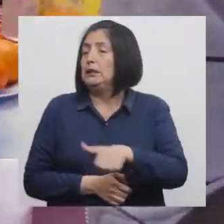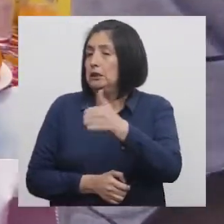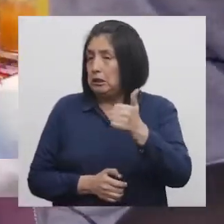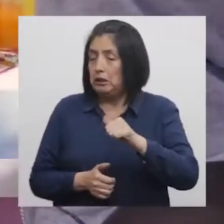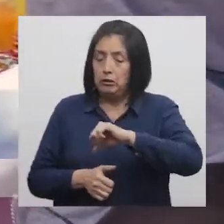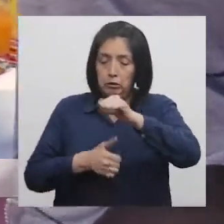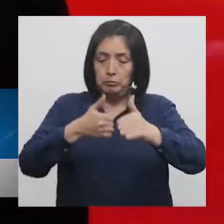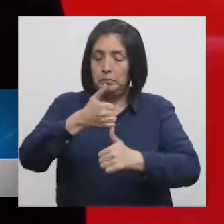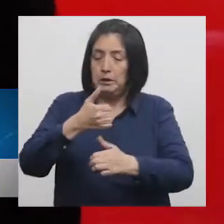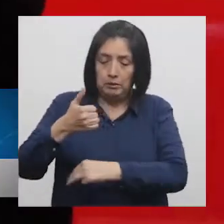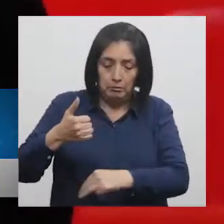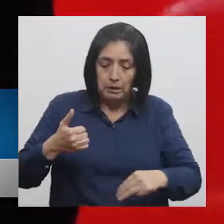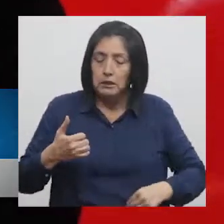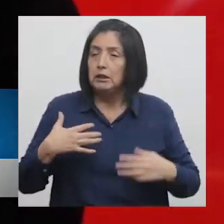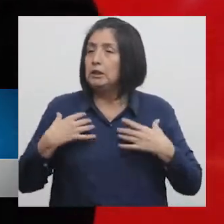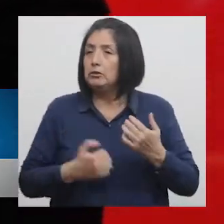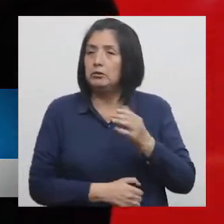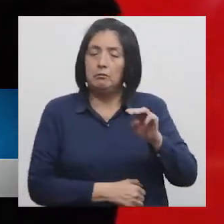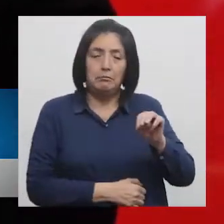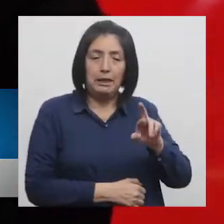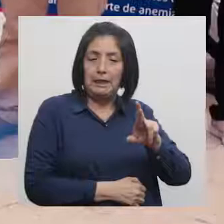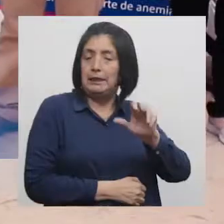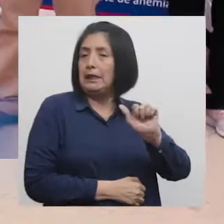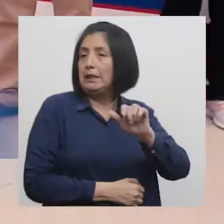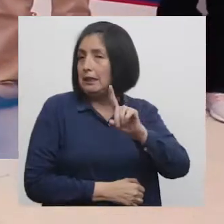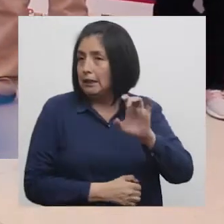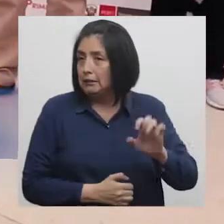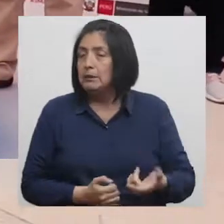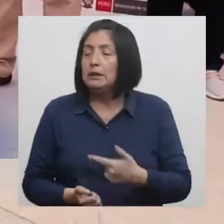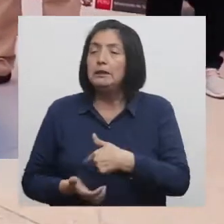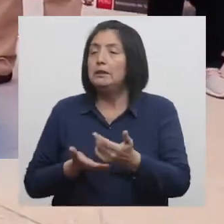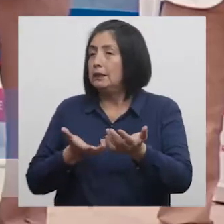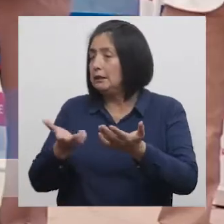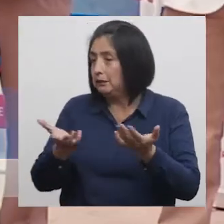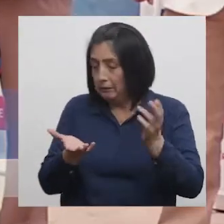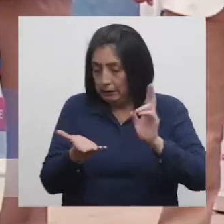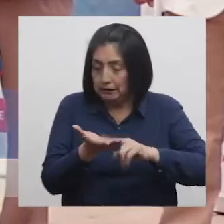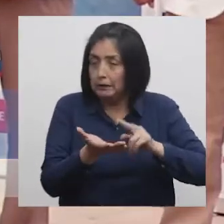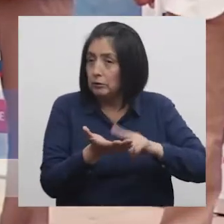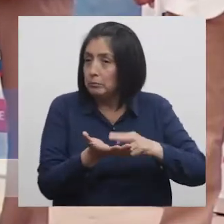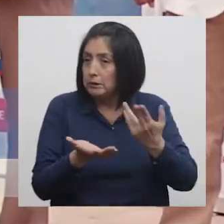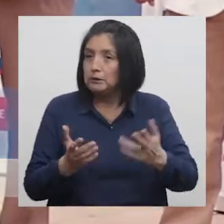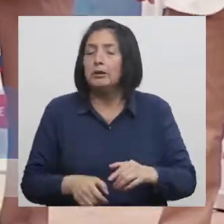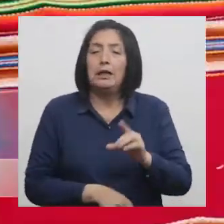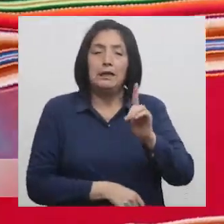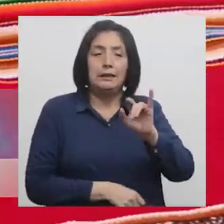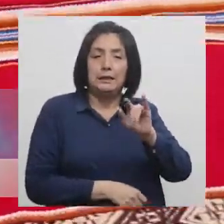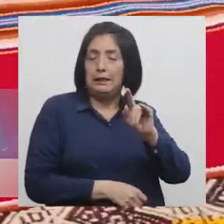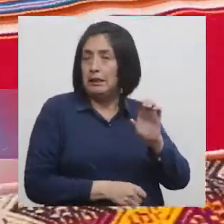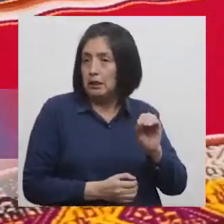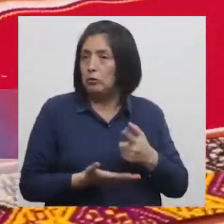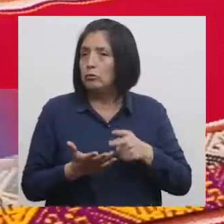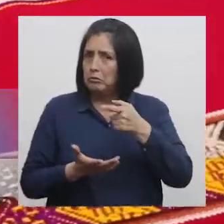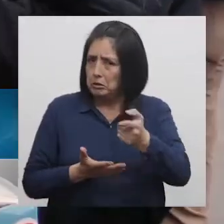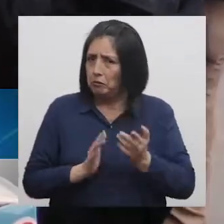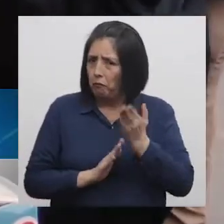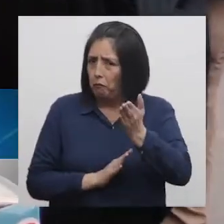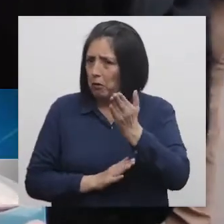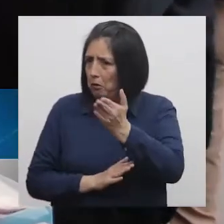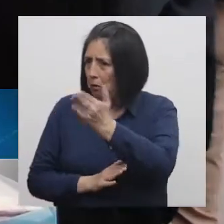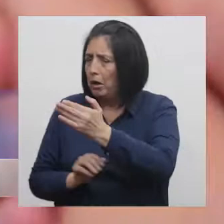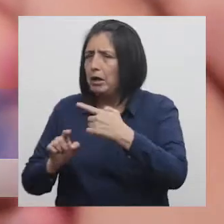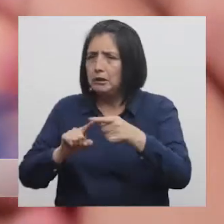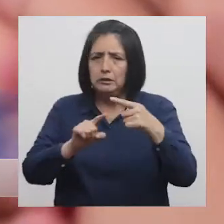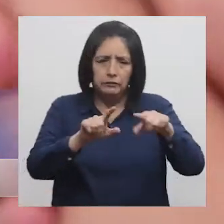viceministros de salud pública, María del Carmen Calle Y de prestaciones y aseguramiento en salud, Diego Venegas Quienes acudieron a distintos